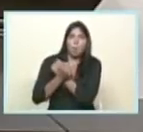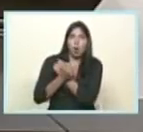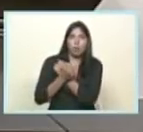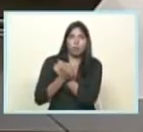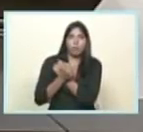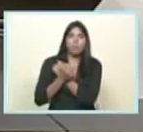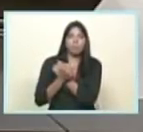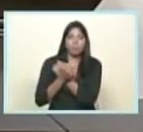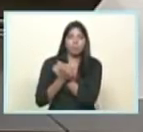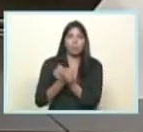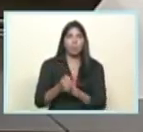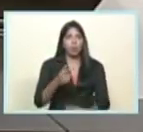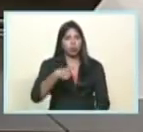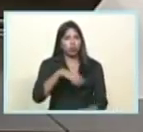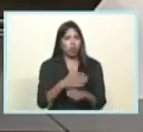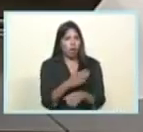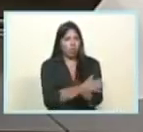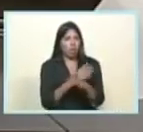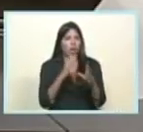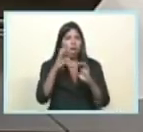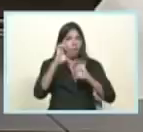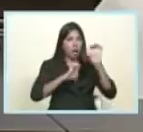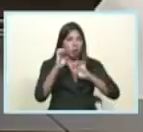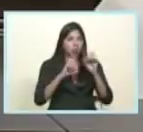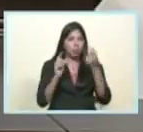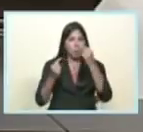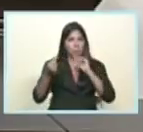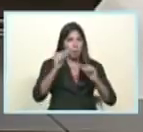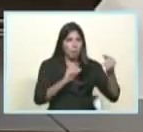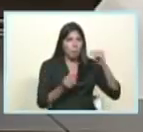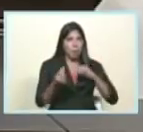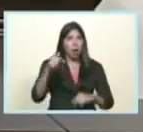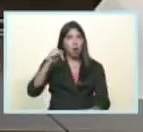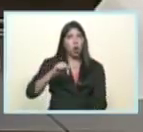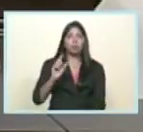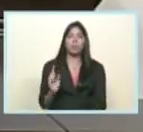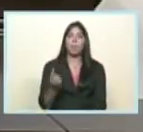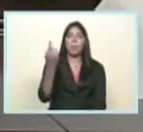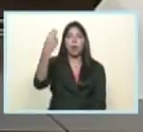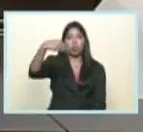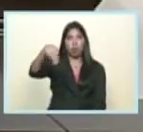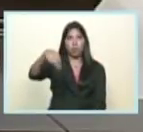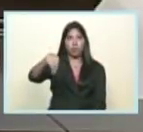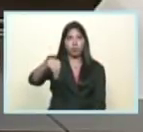tiempo bueno. Estábamos haciendo una evaluación ahora. Hoy, primero de noviembre,